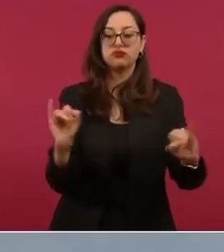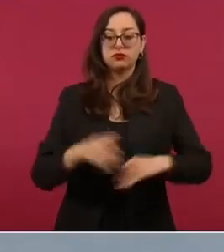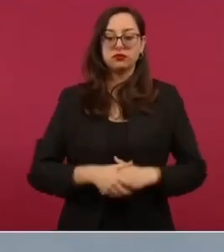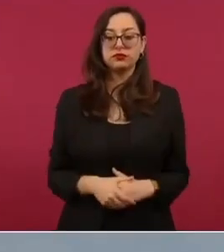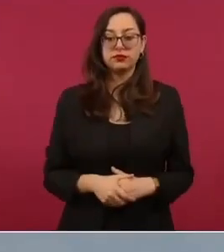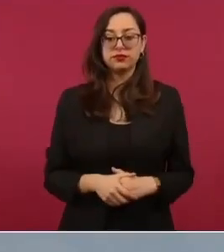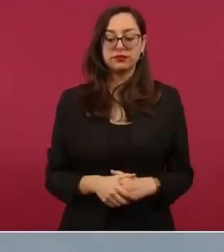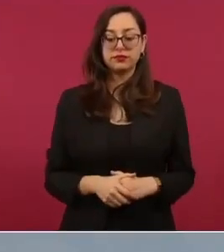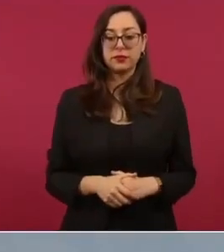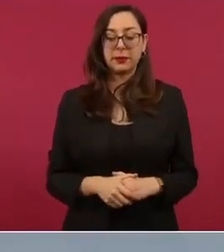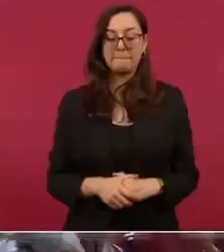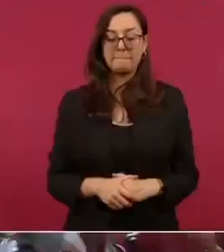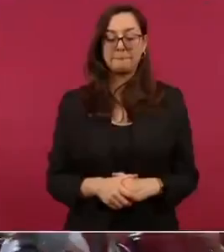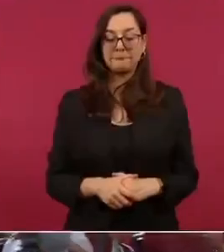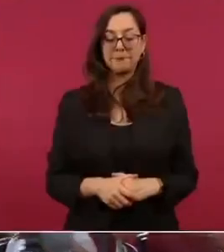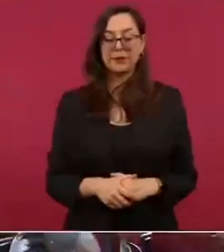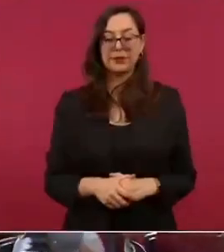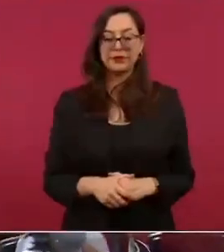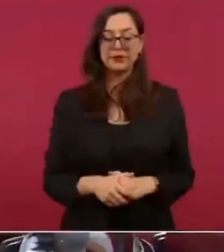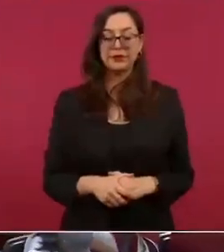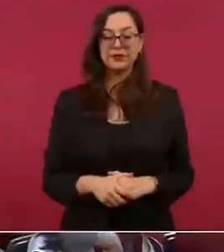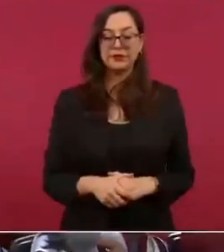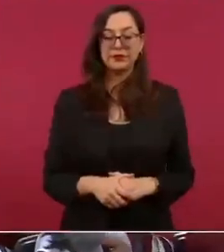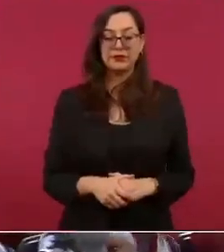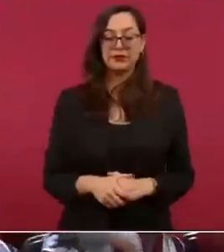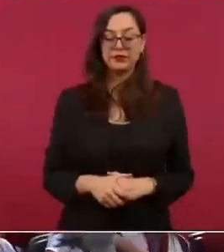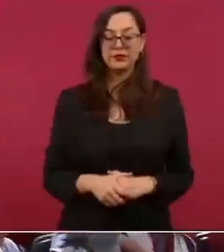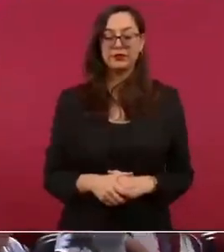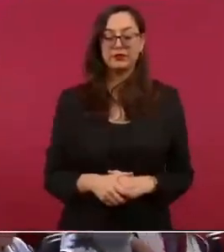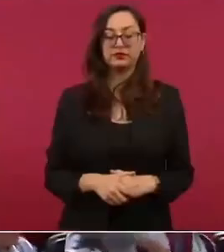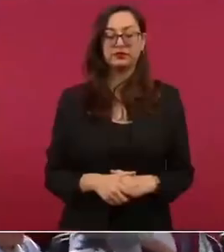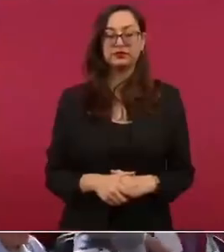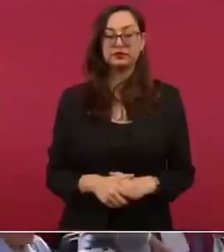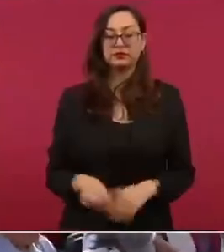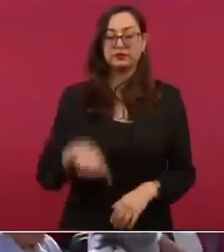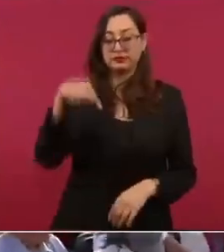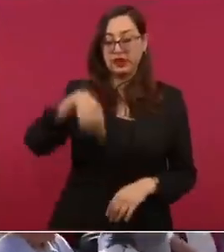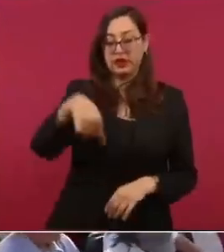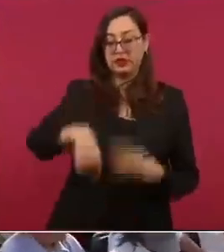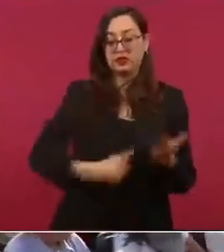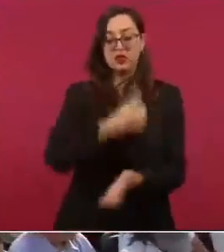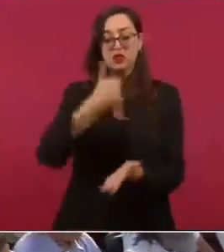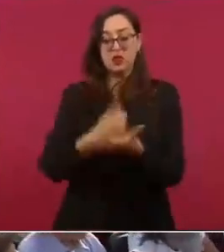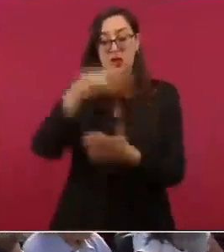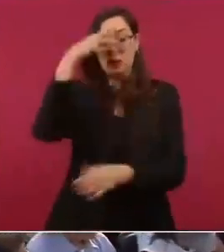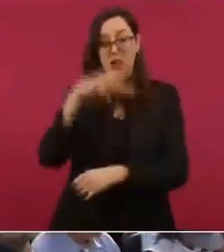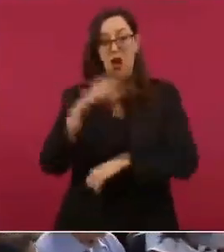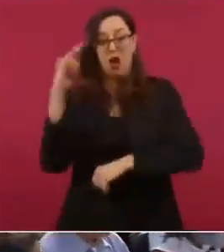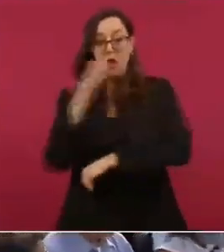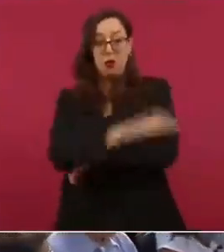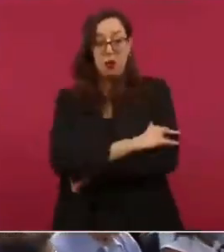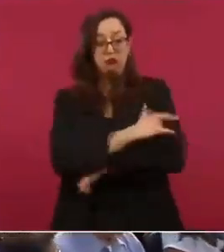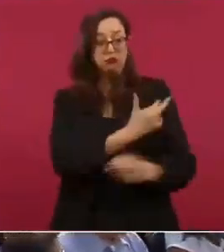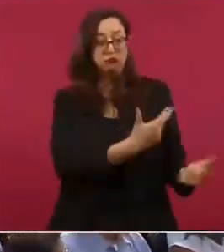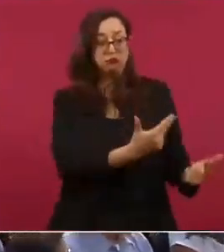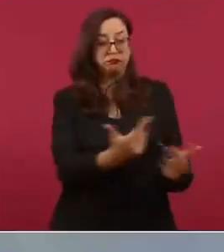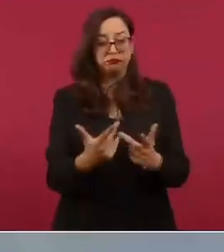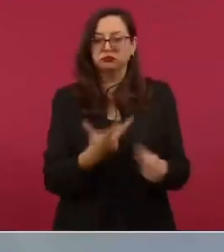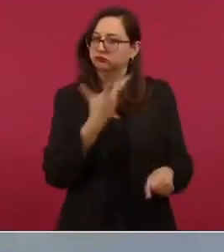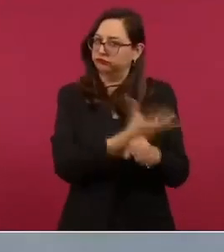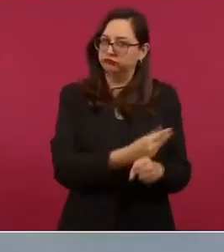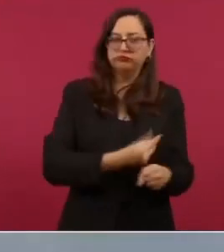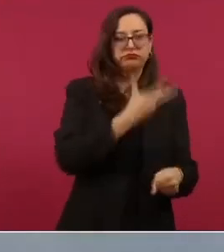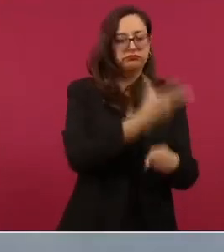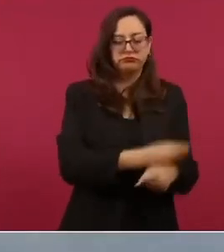se está remodelando el aeropuerto de la Ciudad de México se